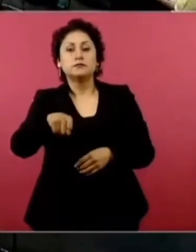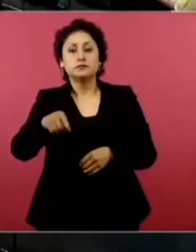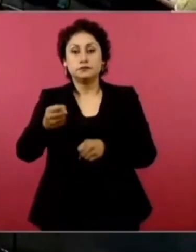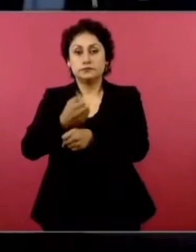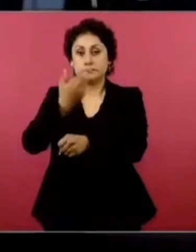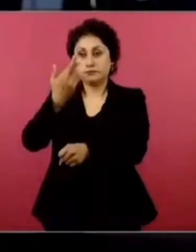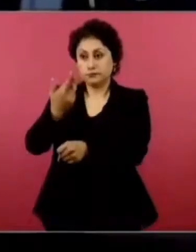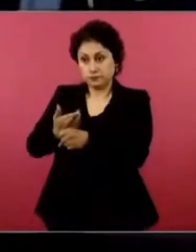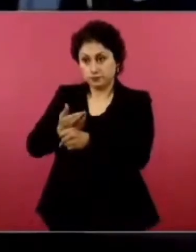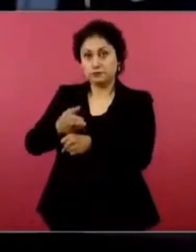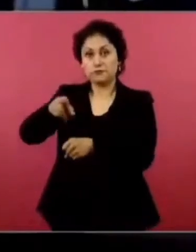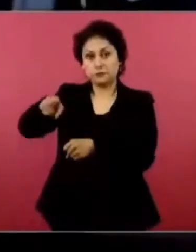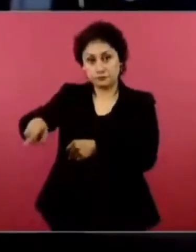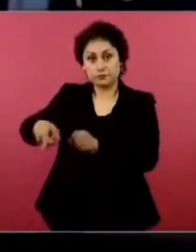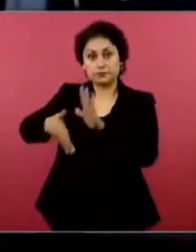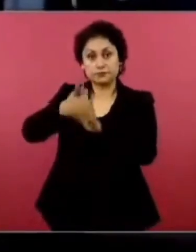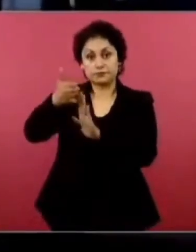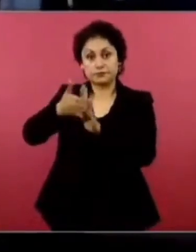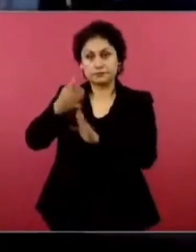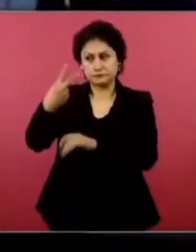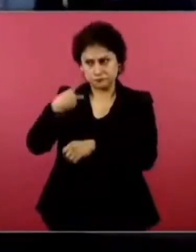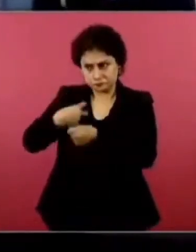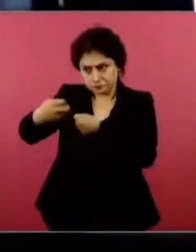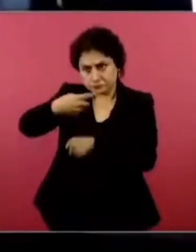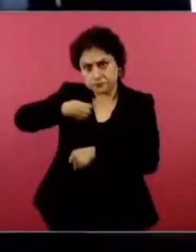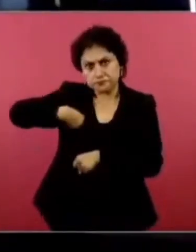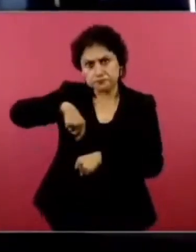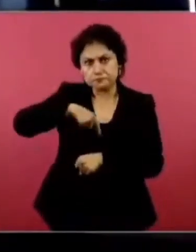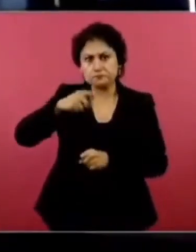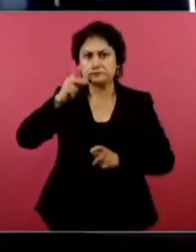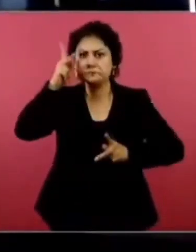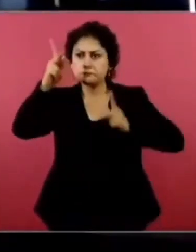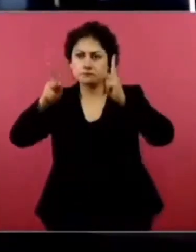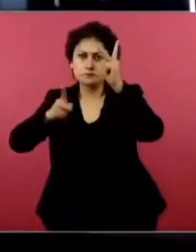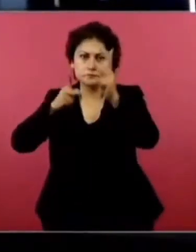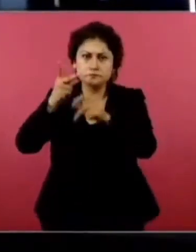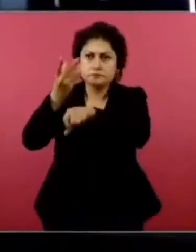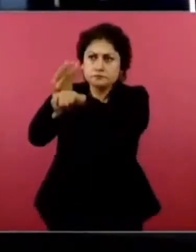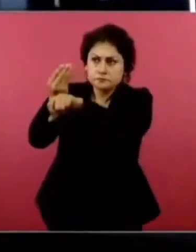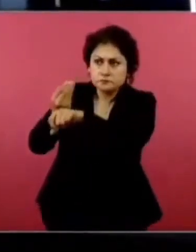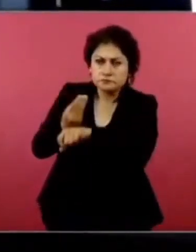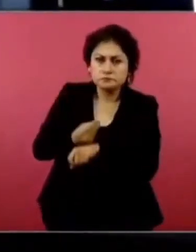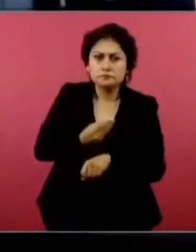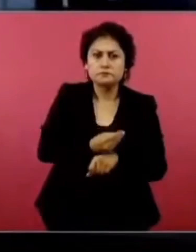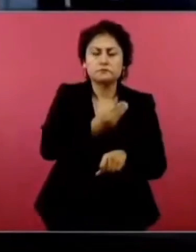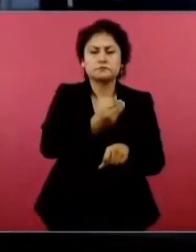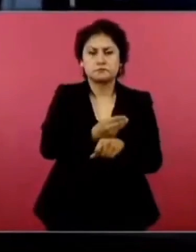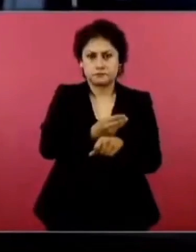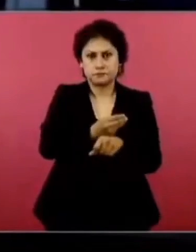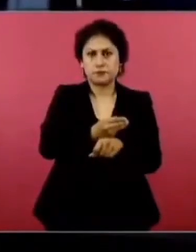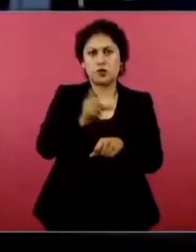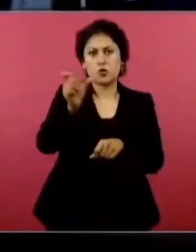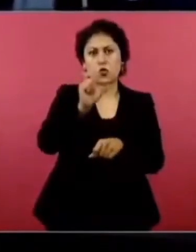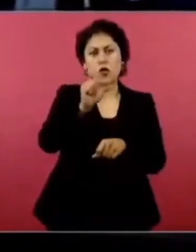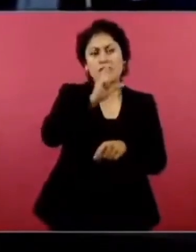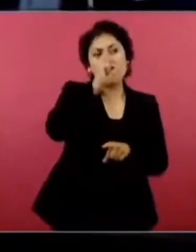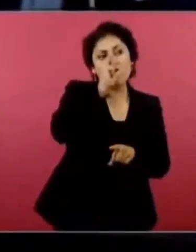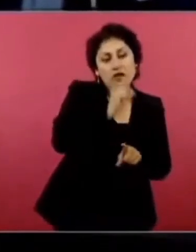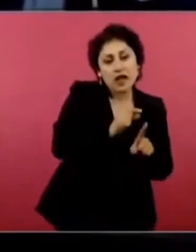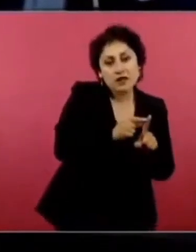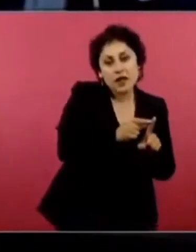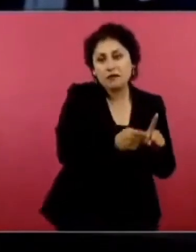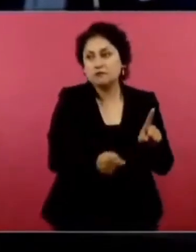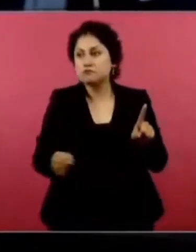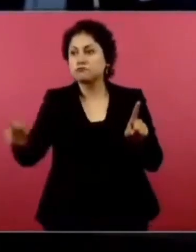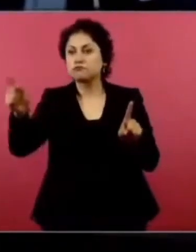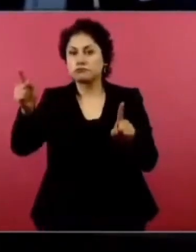invite a los reporteros a visitar la zona donde se hacen estas reparaciones, desde la falla estructural a nuestros días, para